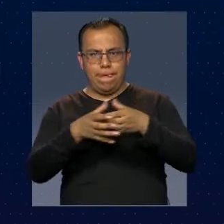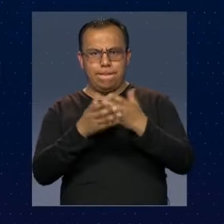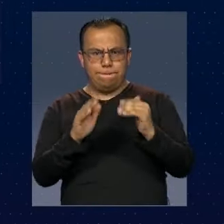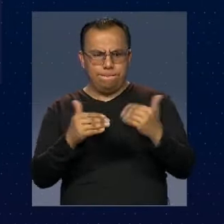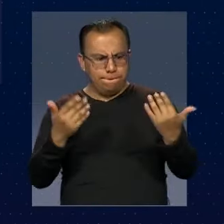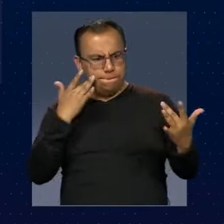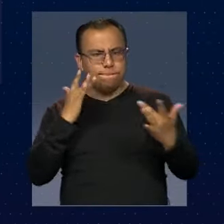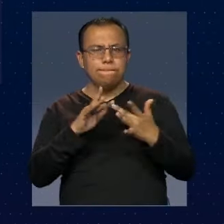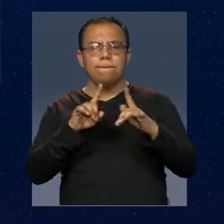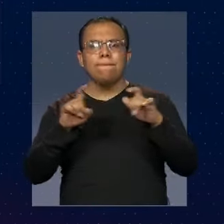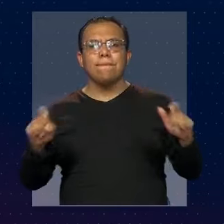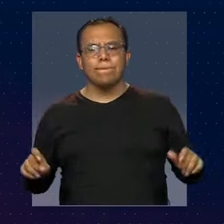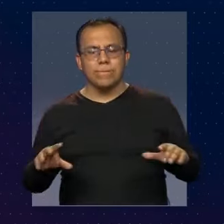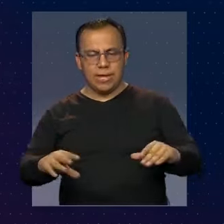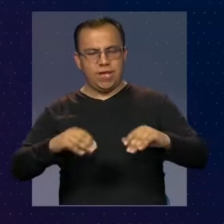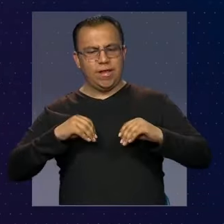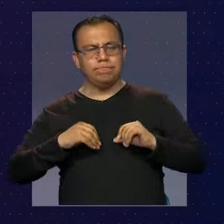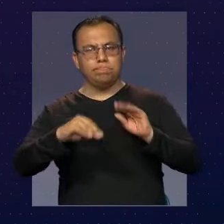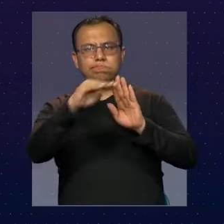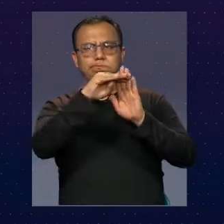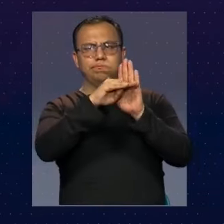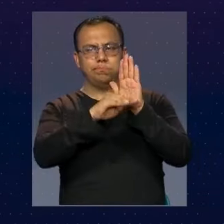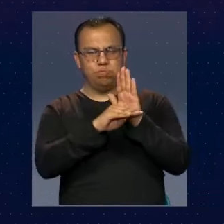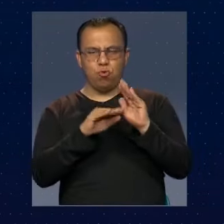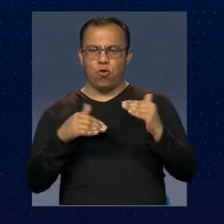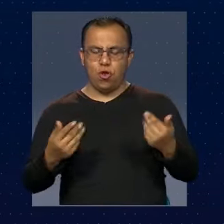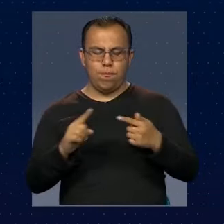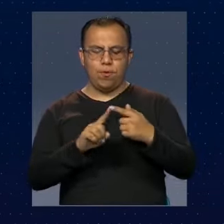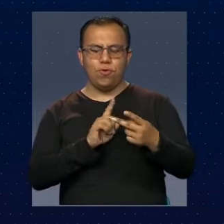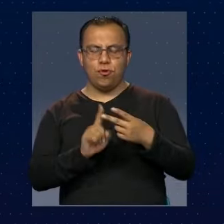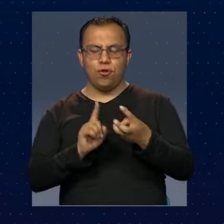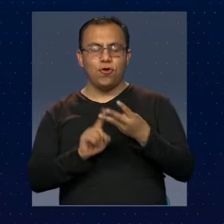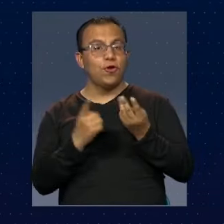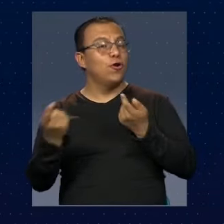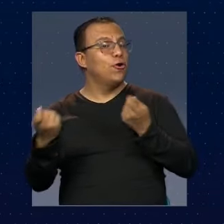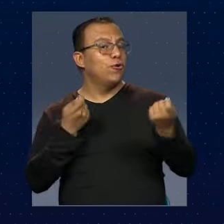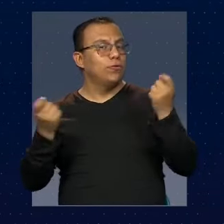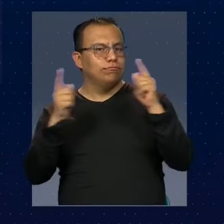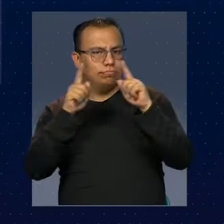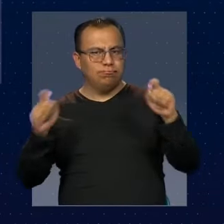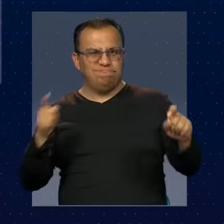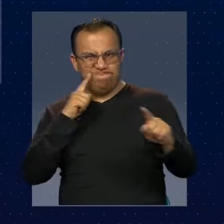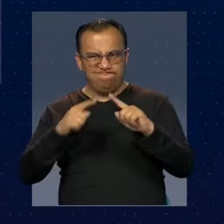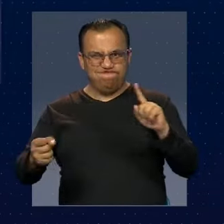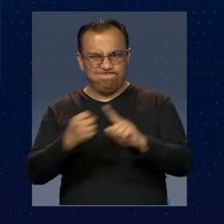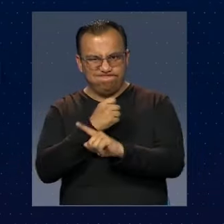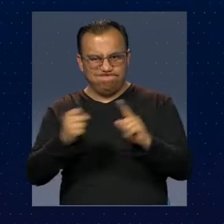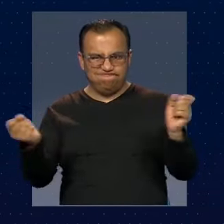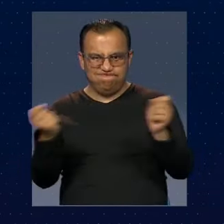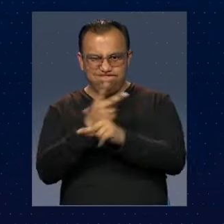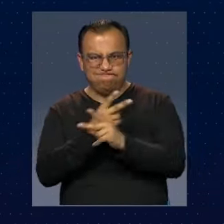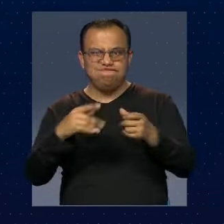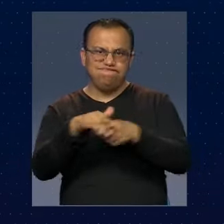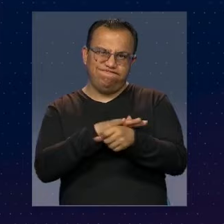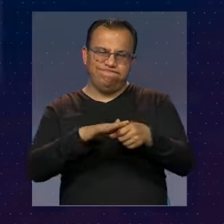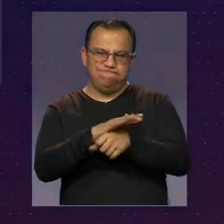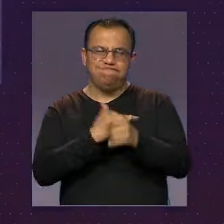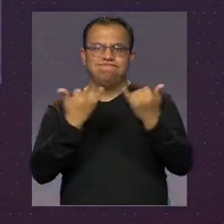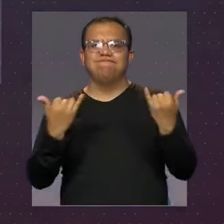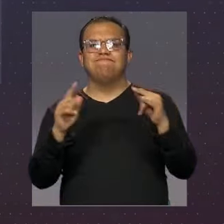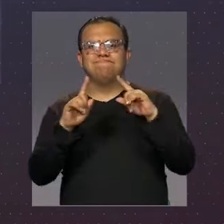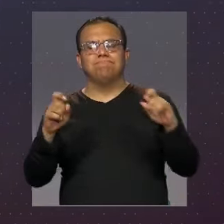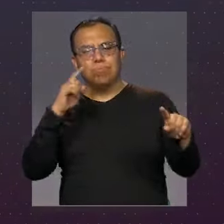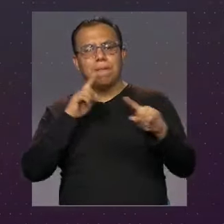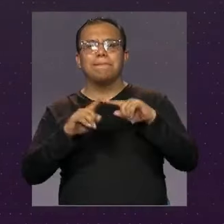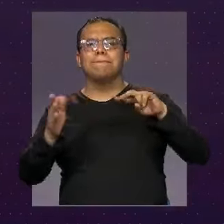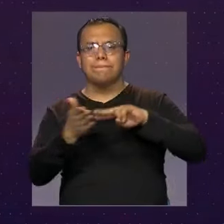cómo se asume una serie de normas, cómo controlar este tema de la agresión, la violencia y la frustración de lo que